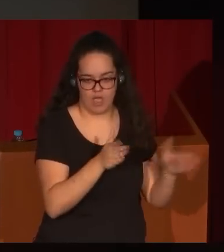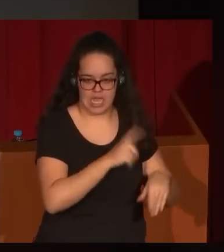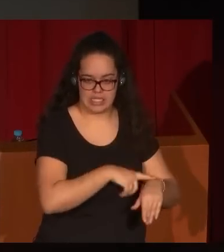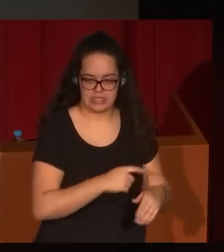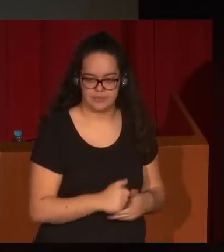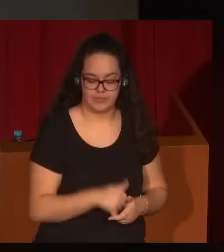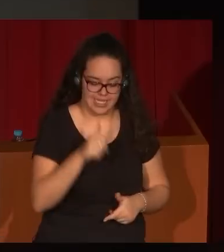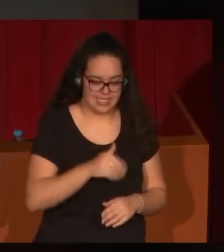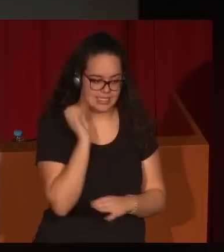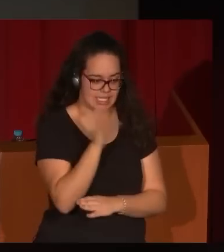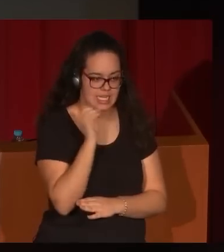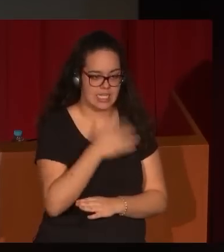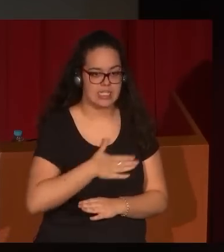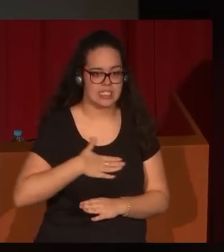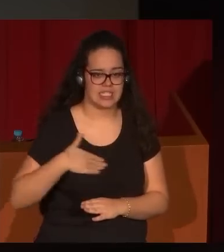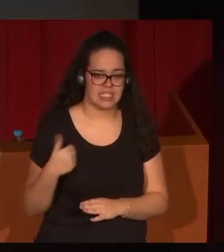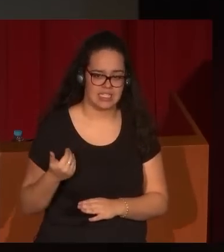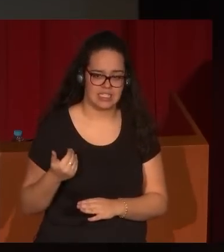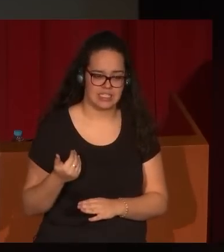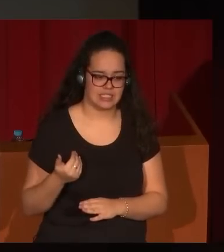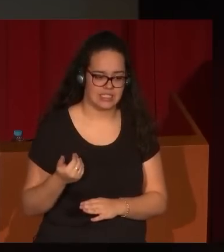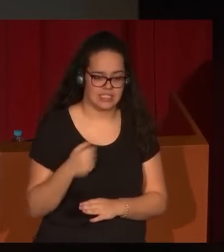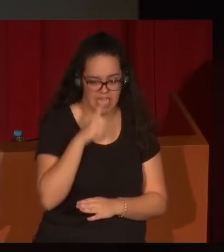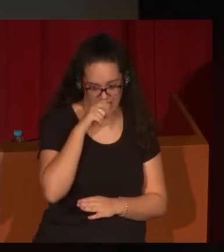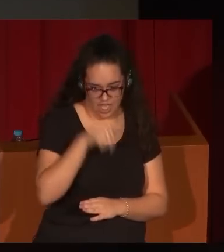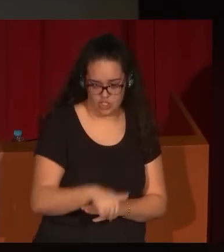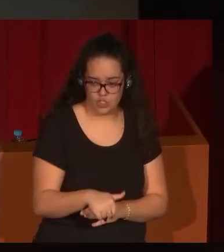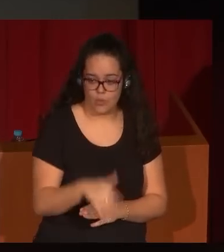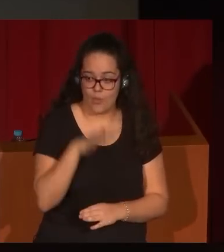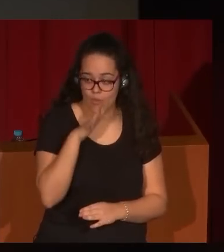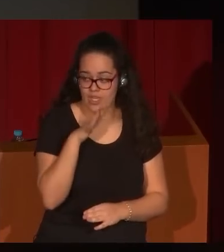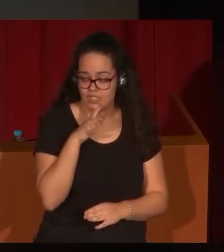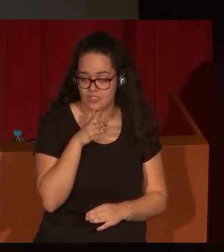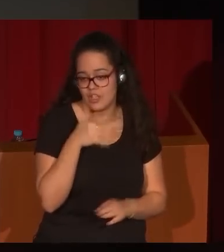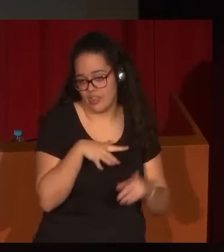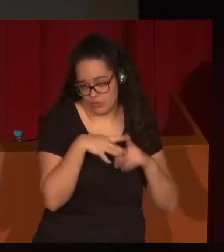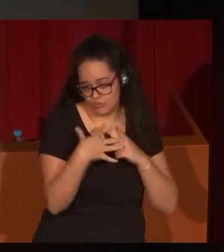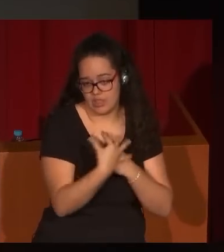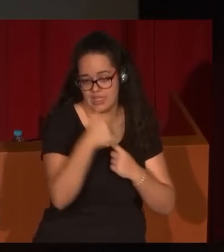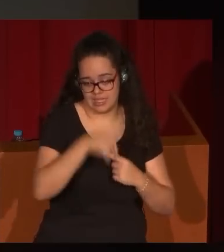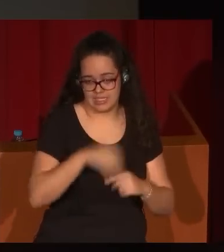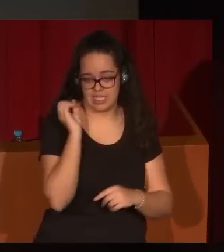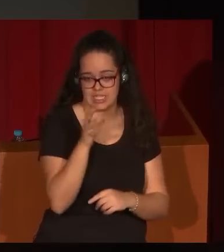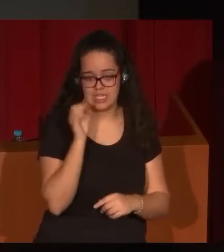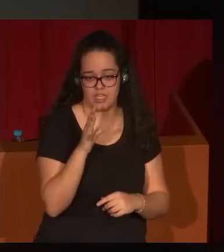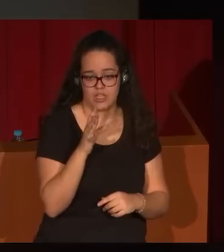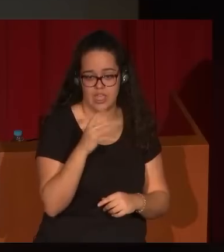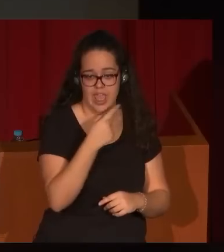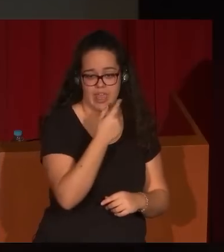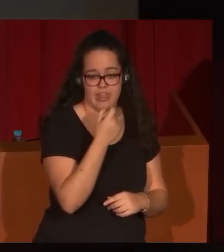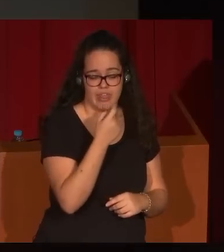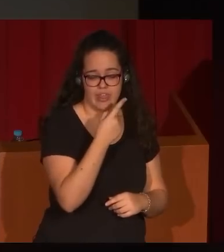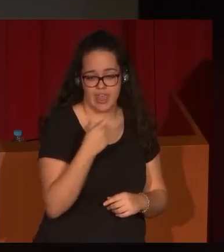charla quisiera, en este año y por eso es la circunstancia de esta charla que conmemoramos el centenario